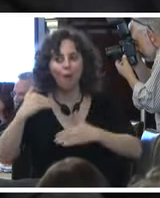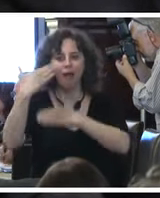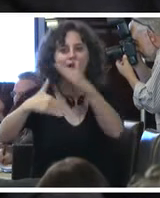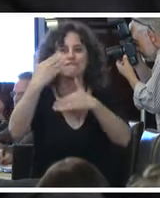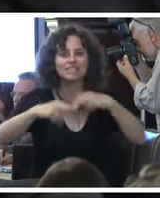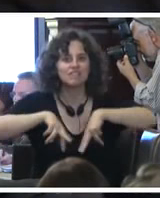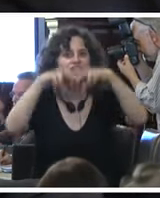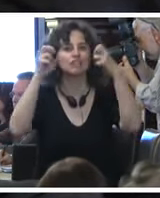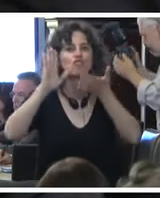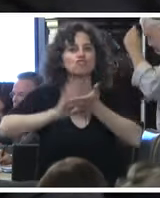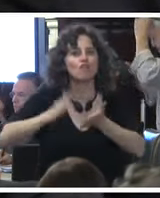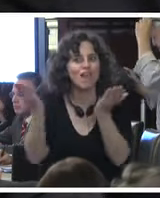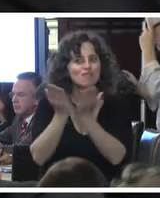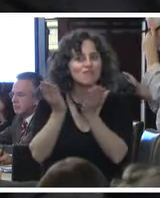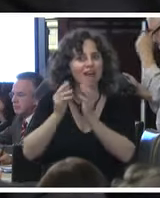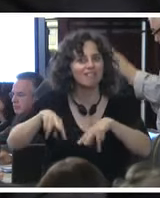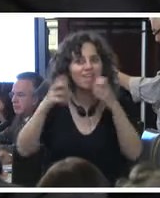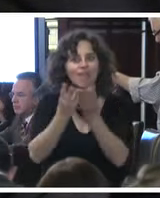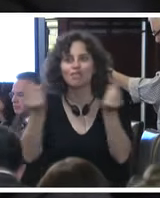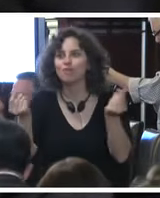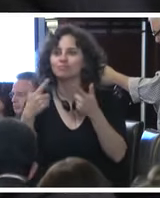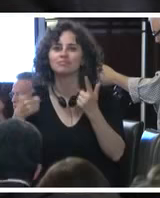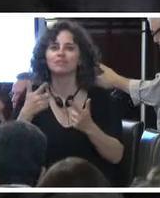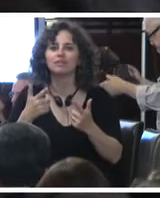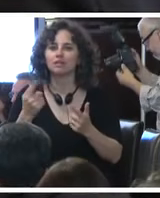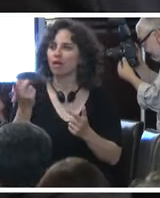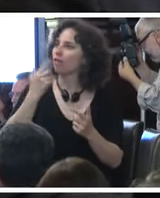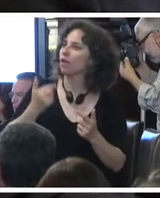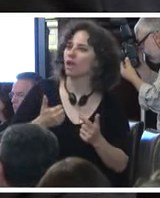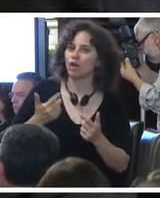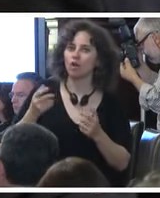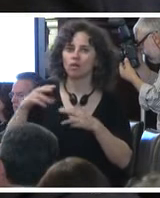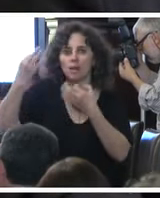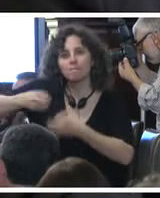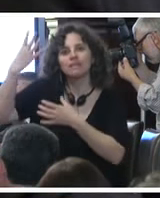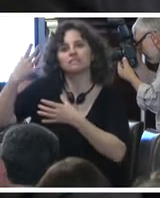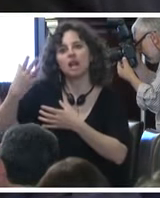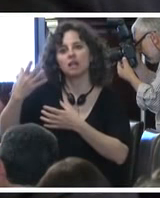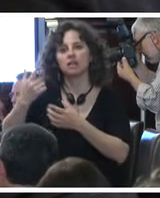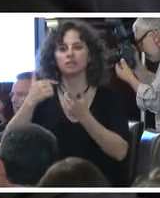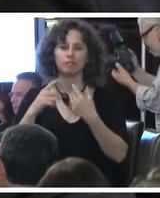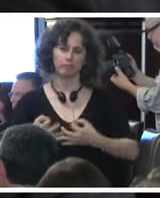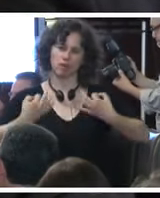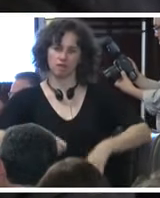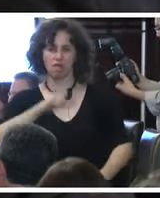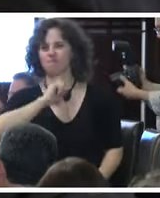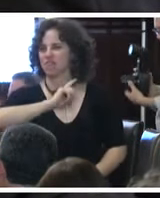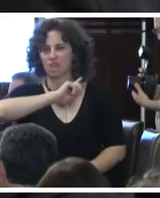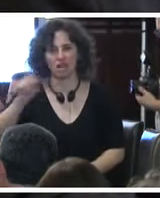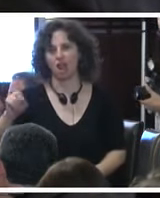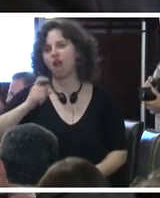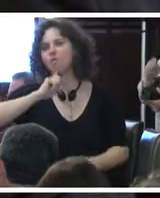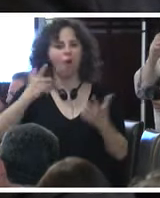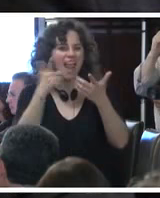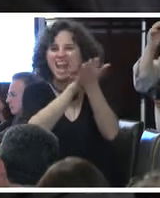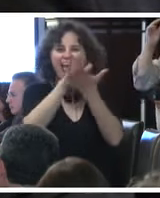investigación, recomendaciones que dejaron los expertos. Y de eso es una mentira, porque no